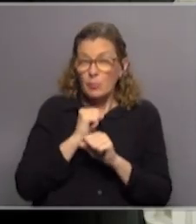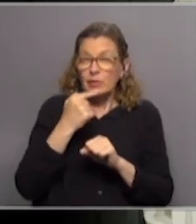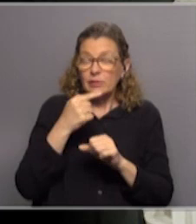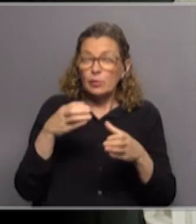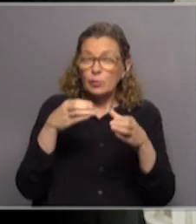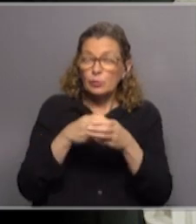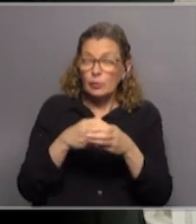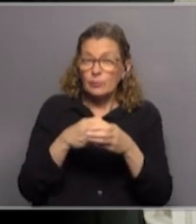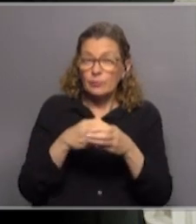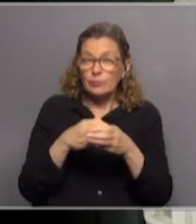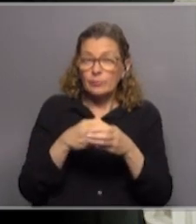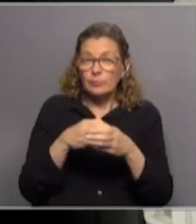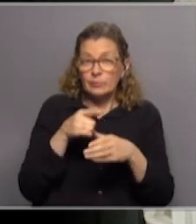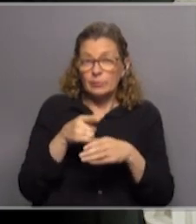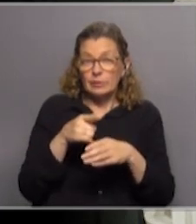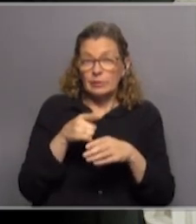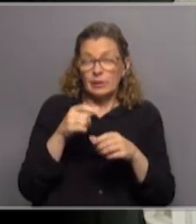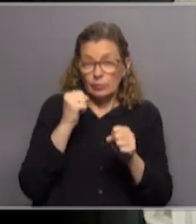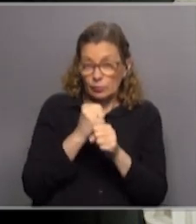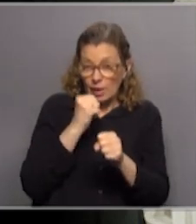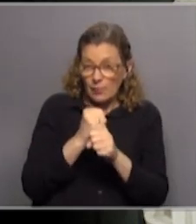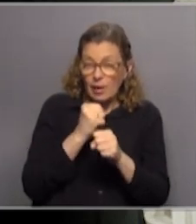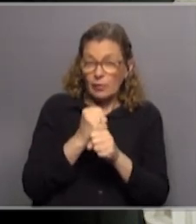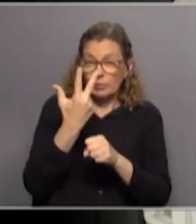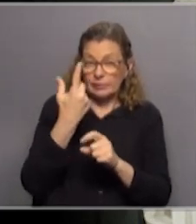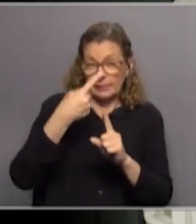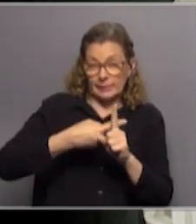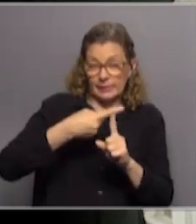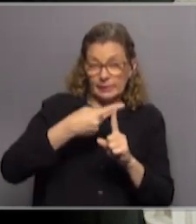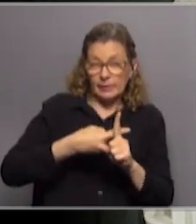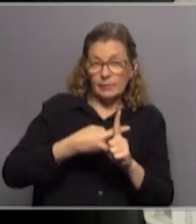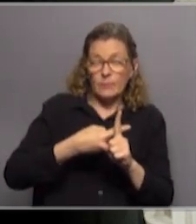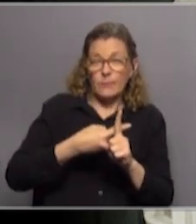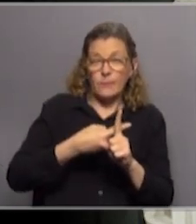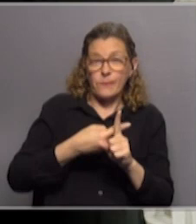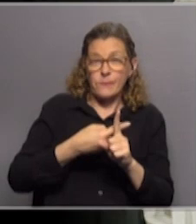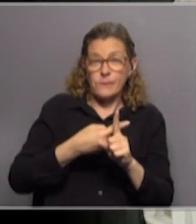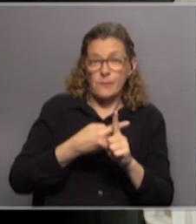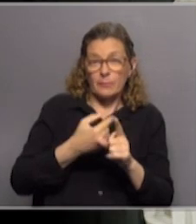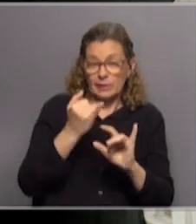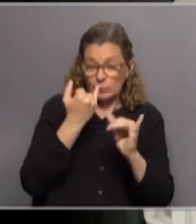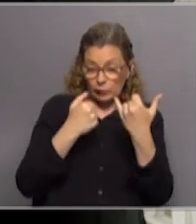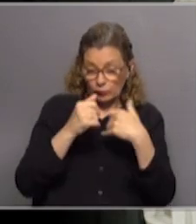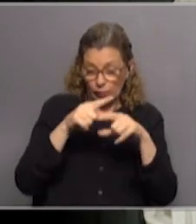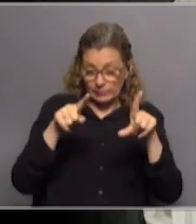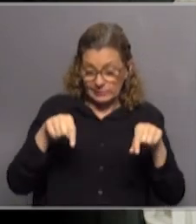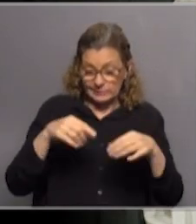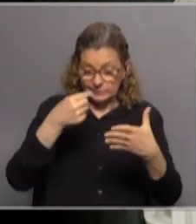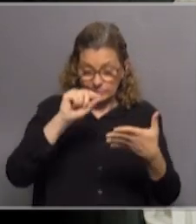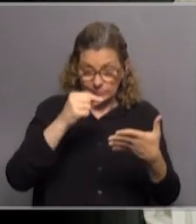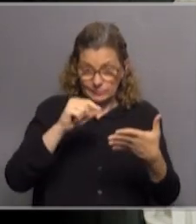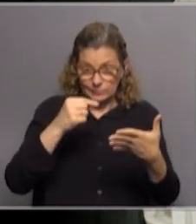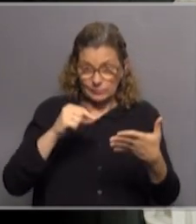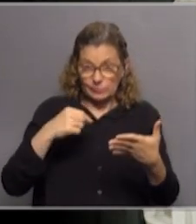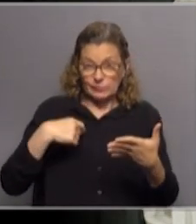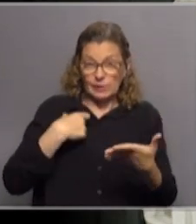esa reunión? Que van a realizar un trabajo de tres meses para dar un informe detallado de